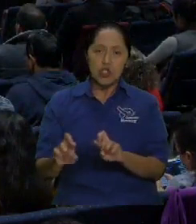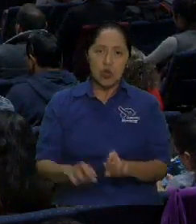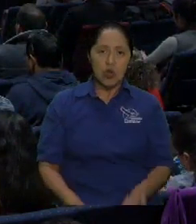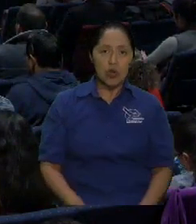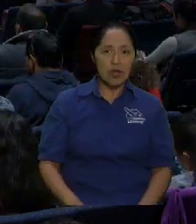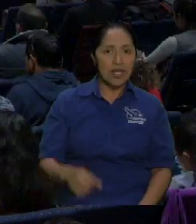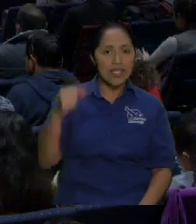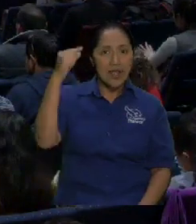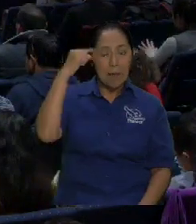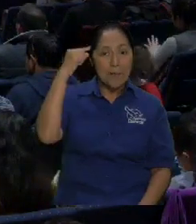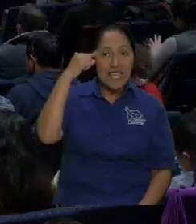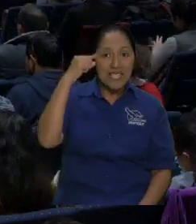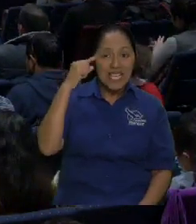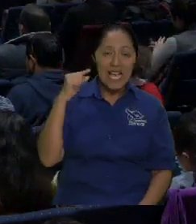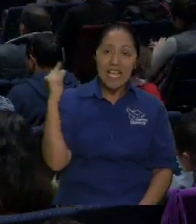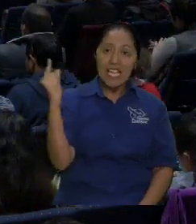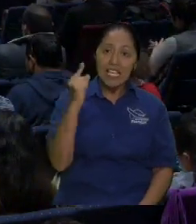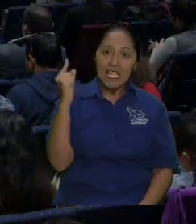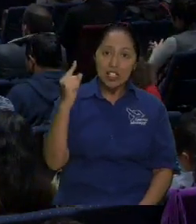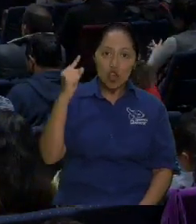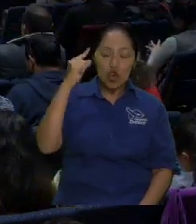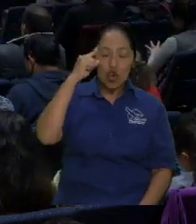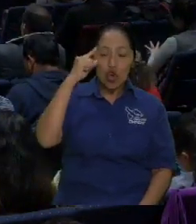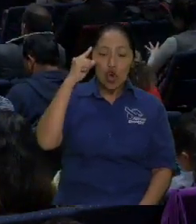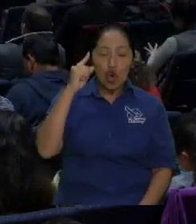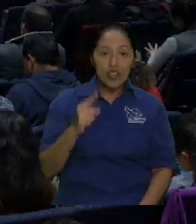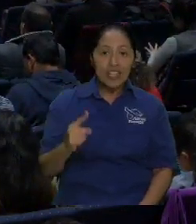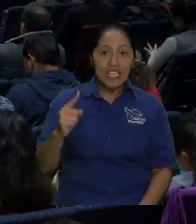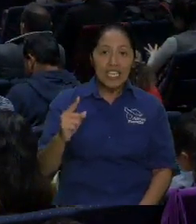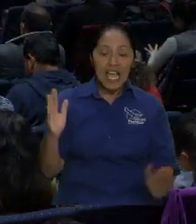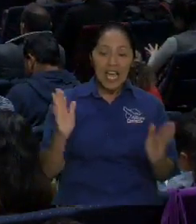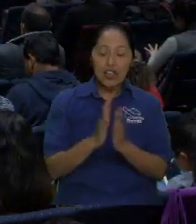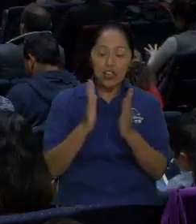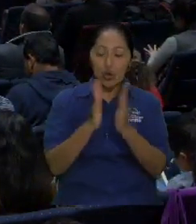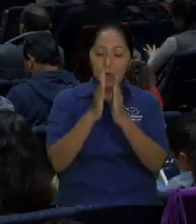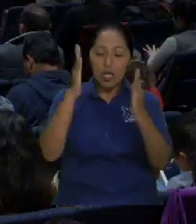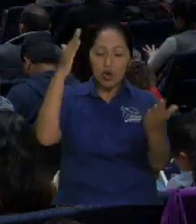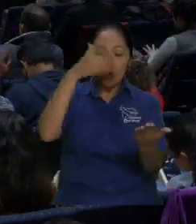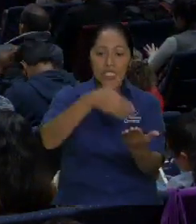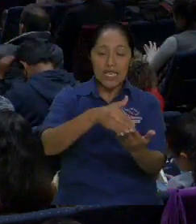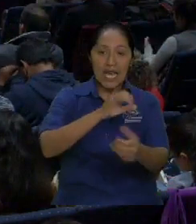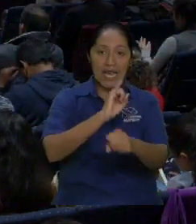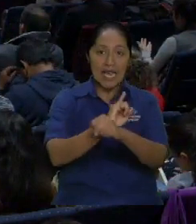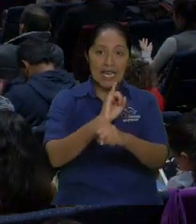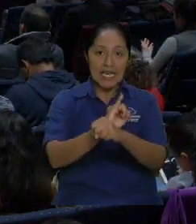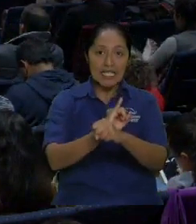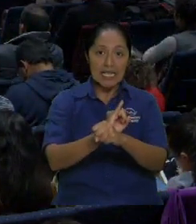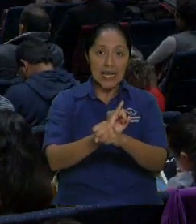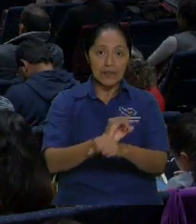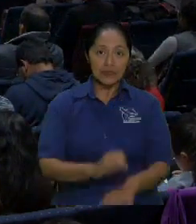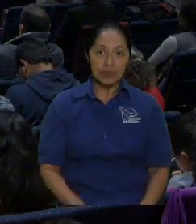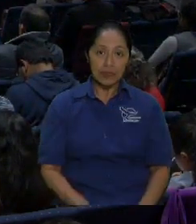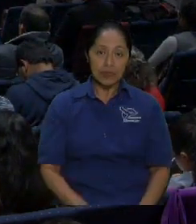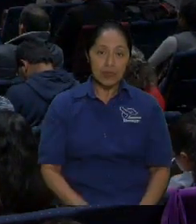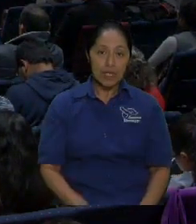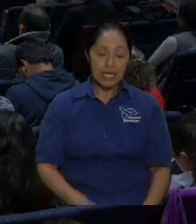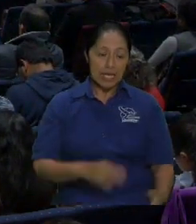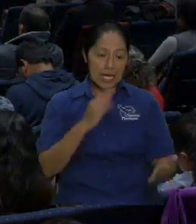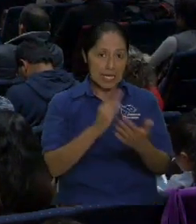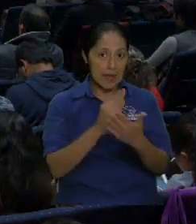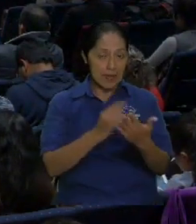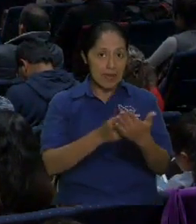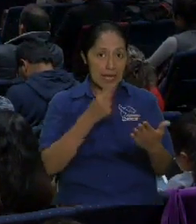no es así. Incluso cuando se habla de Apocalipsis, usted se recuerda que Juan habla de sí mismo y dice, yo estaba en el